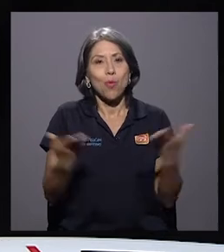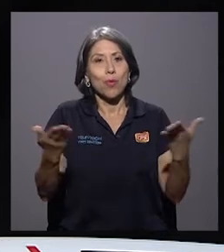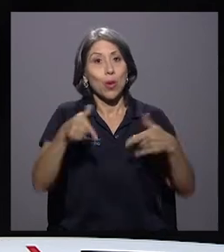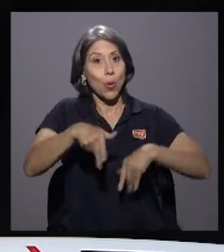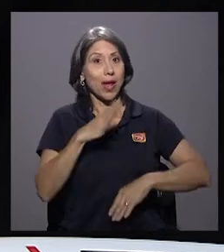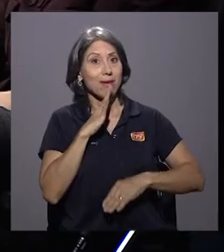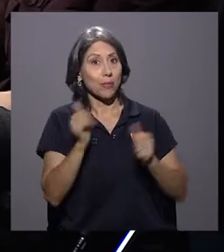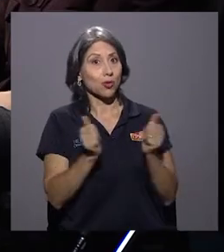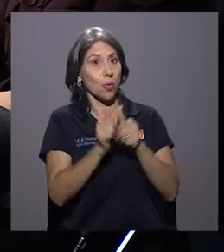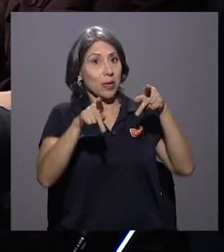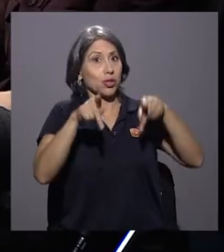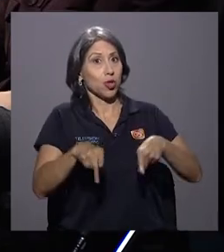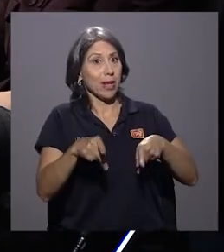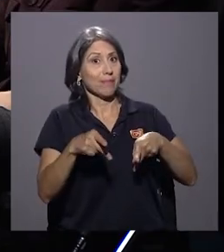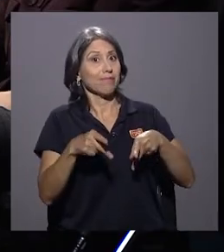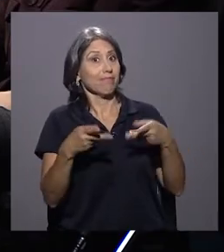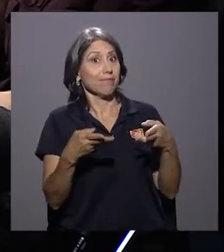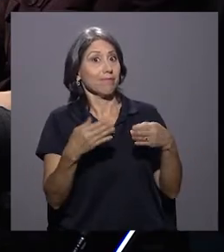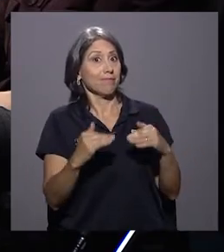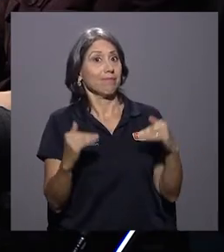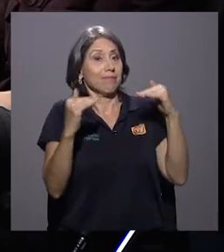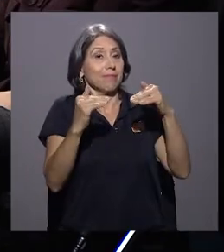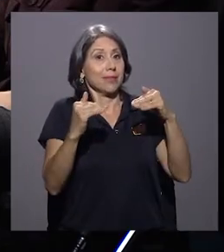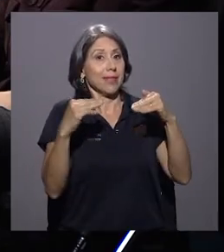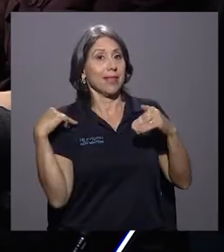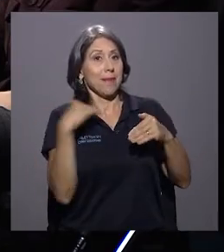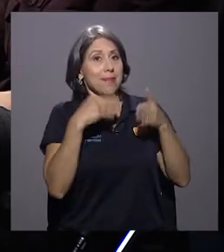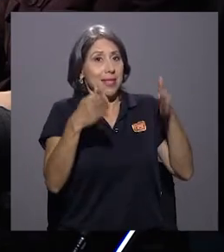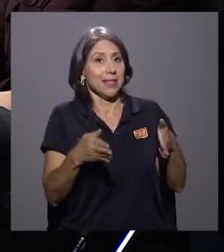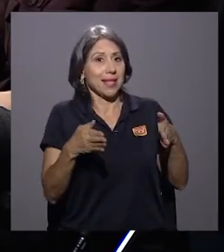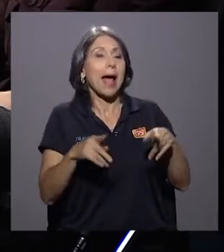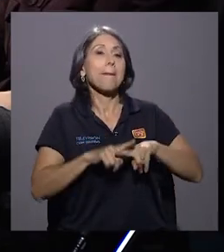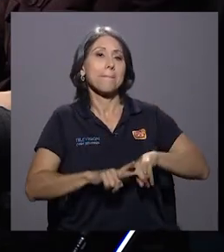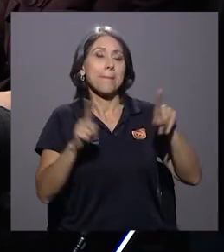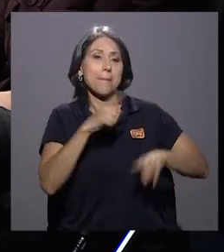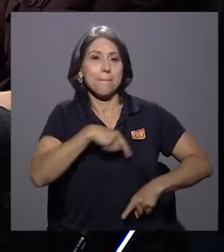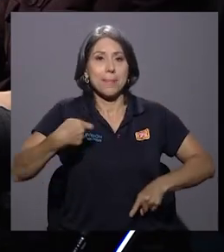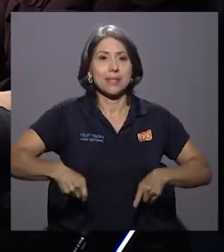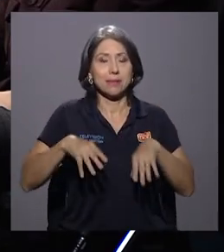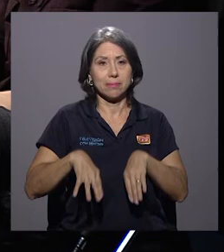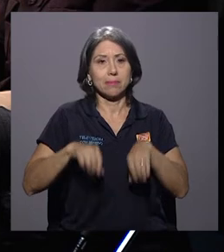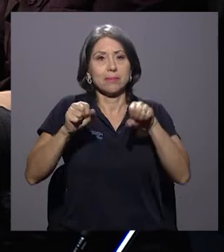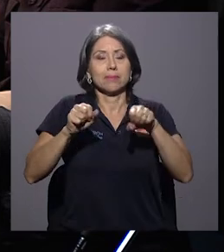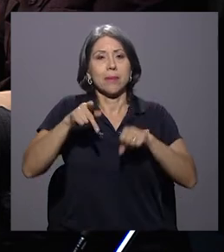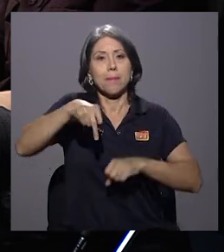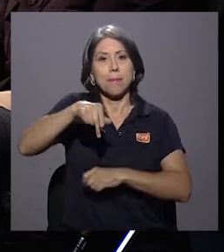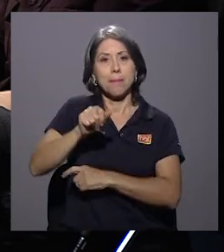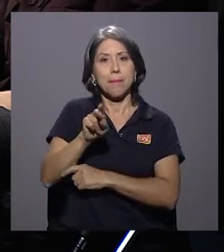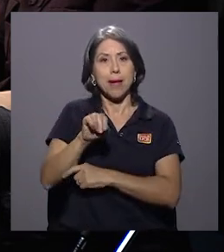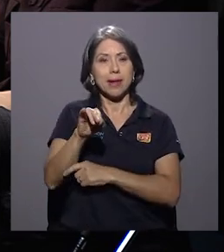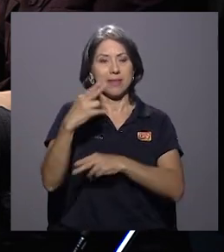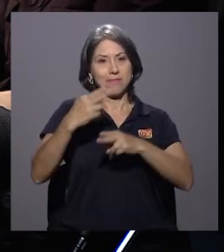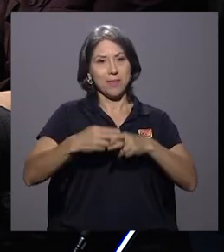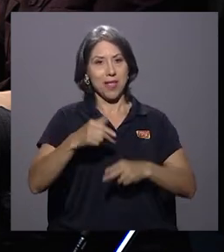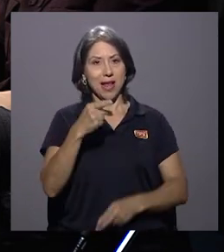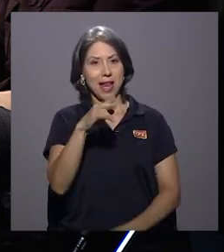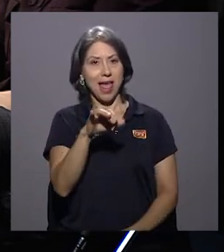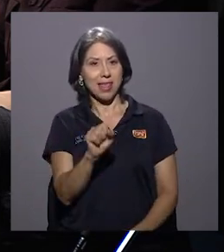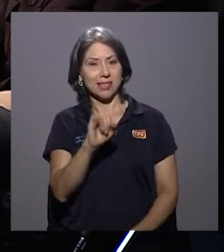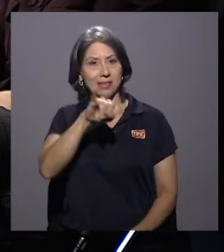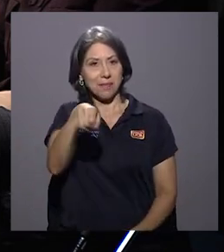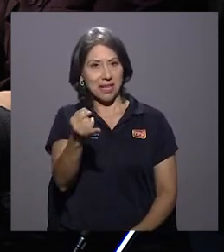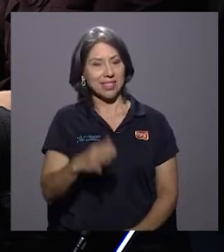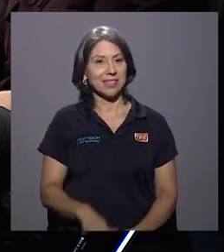casualmente con quien tiene rango de ministra también, pero es la presidenta ejecutiva del Patronato Nacional de la Infancia, doña Gladys Jiménez. Doña Gladys,